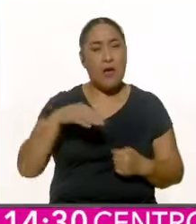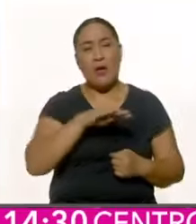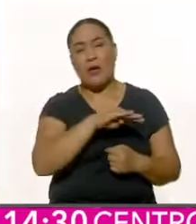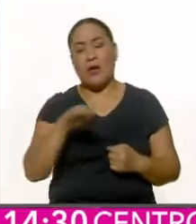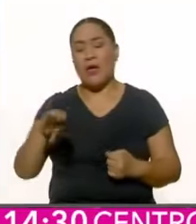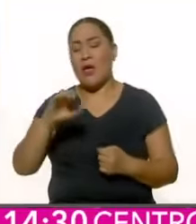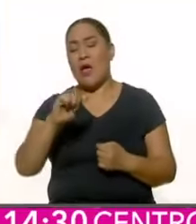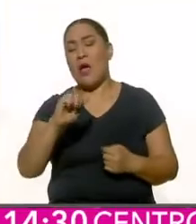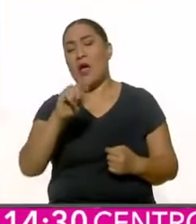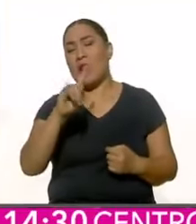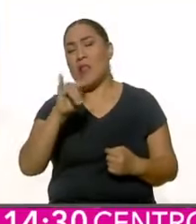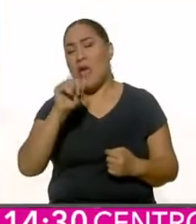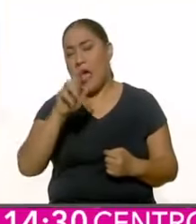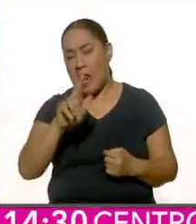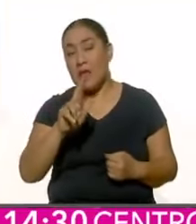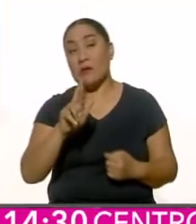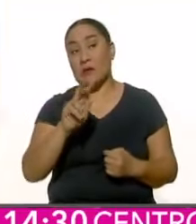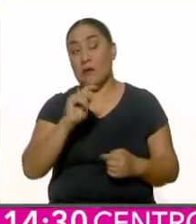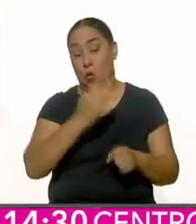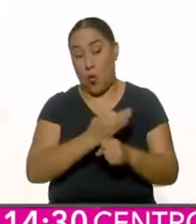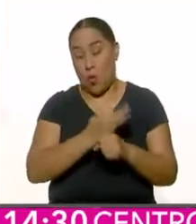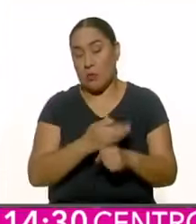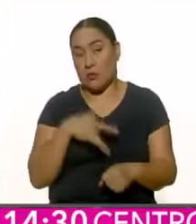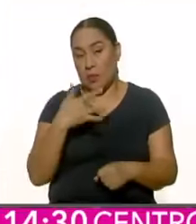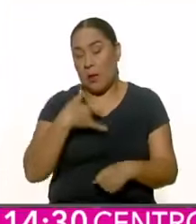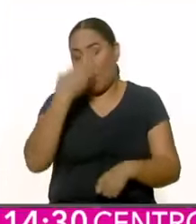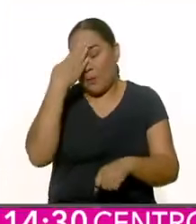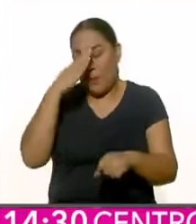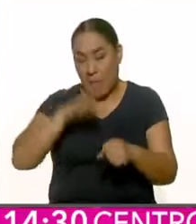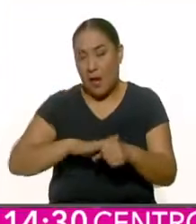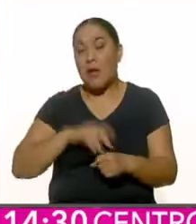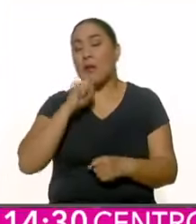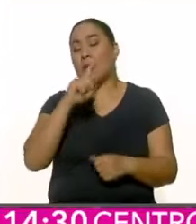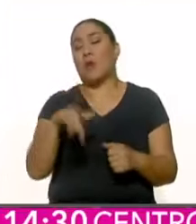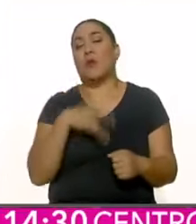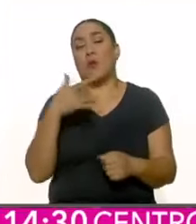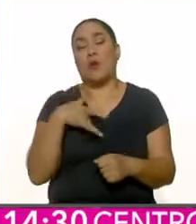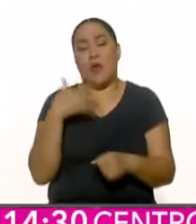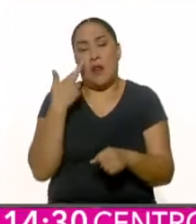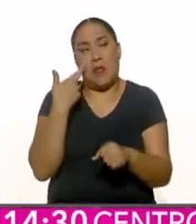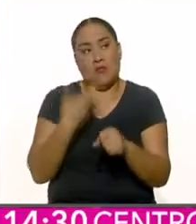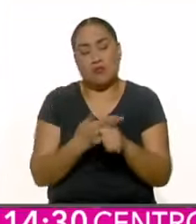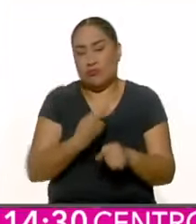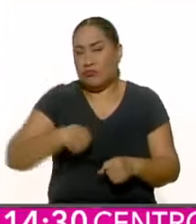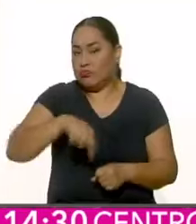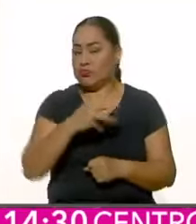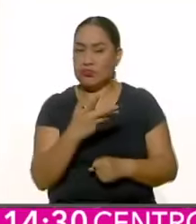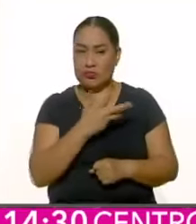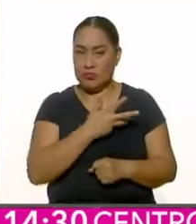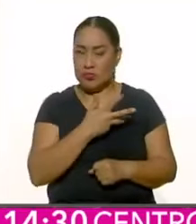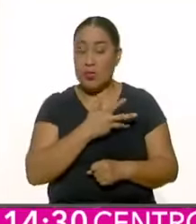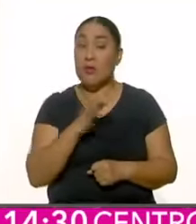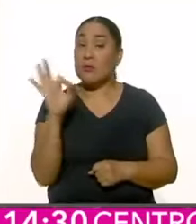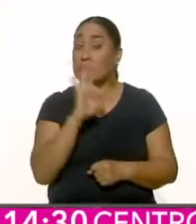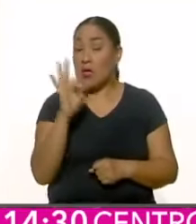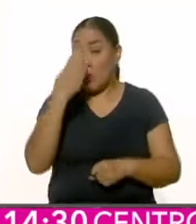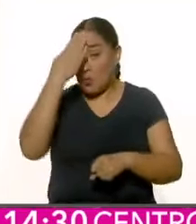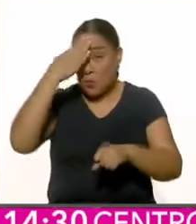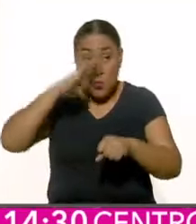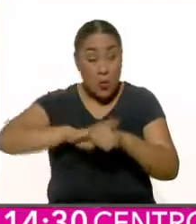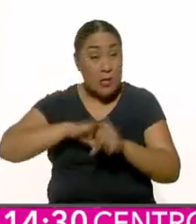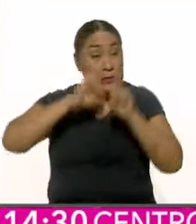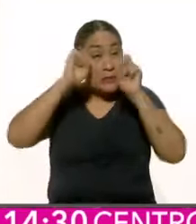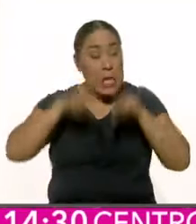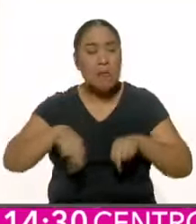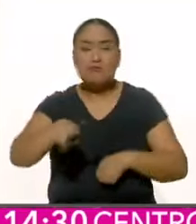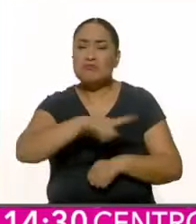Altial, la memoria que tenemos y la responsabilidad que asumimos. Sin memoria no existimos